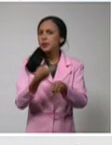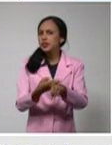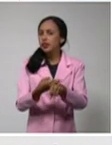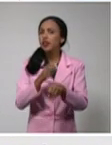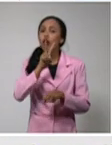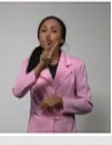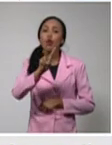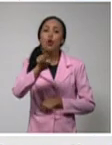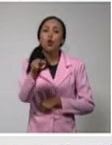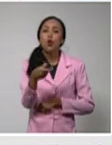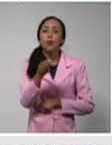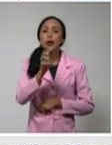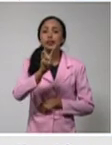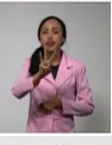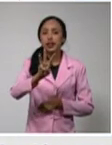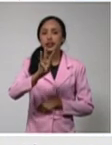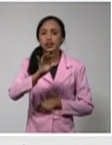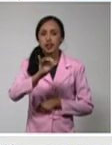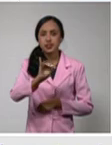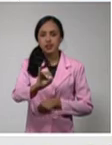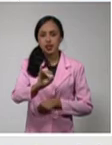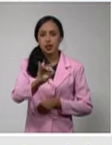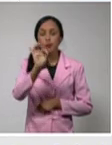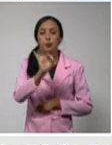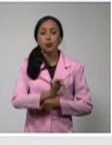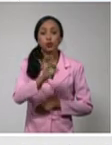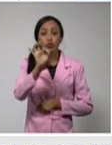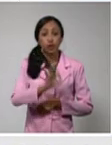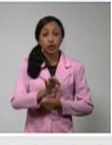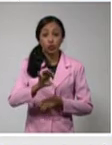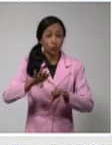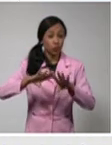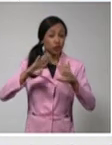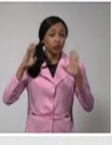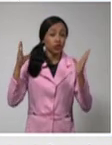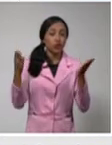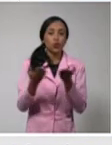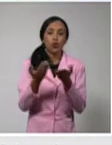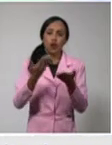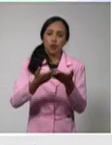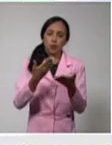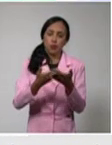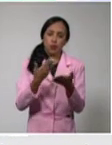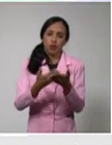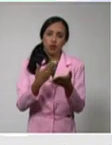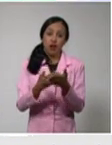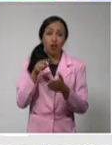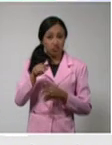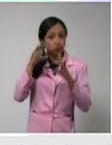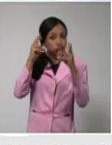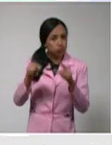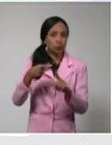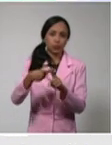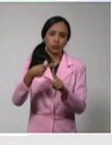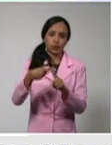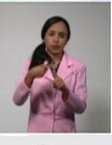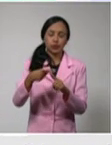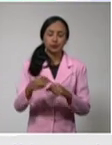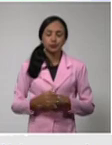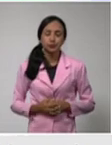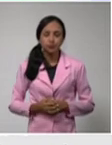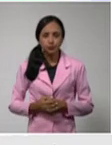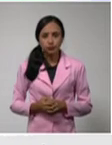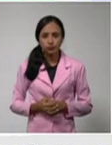,36% de todas las muestras analizadas. Se procesaron muestras